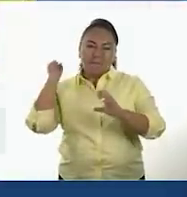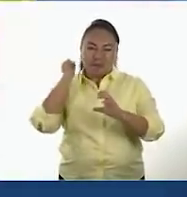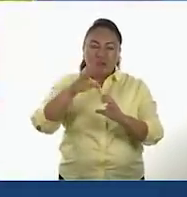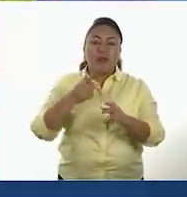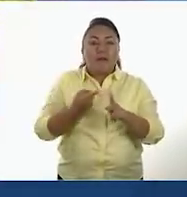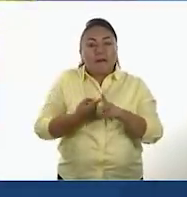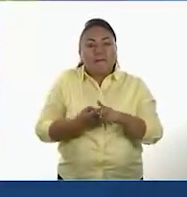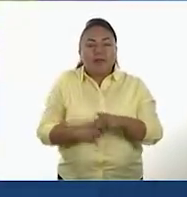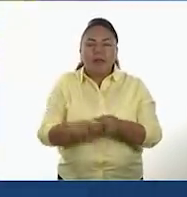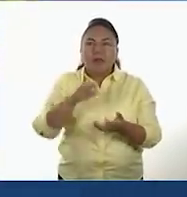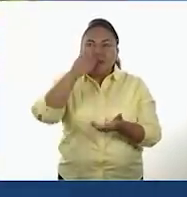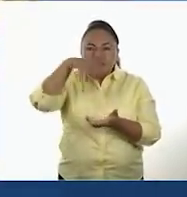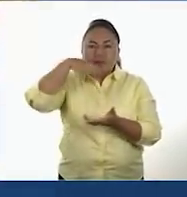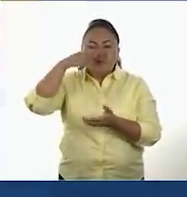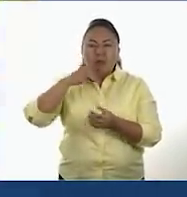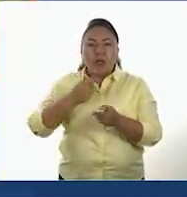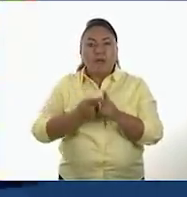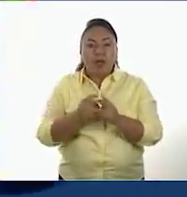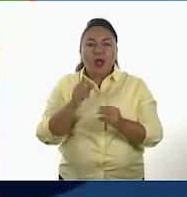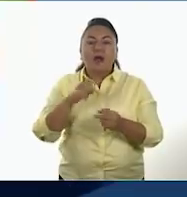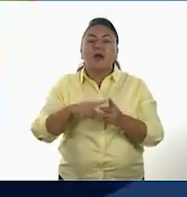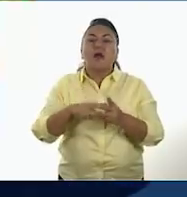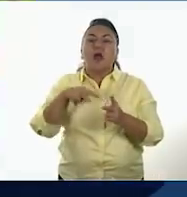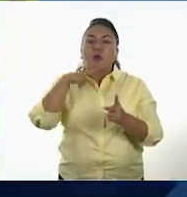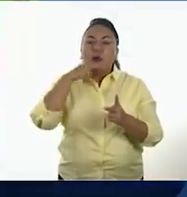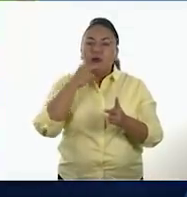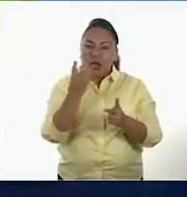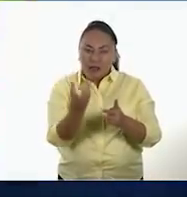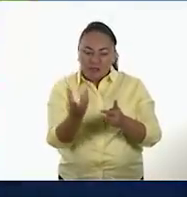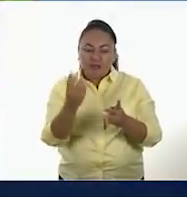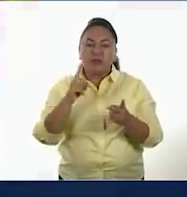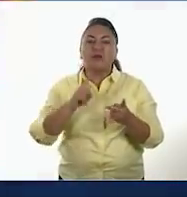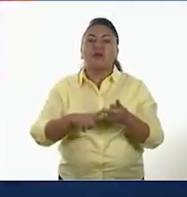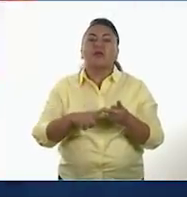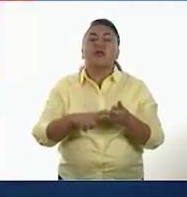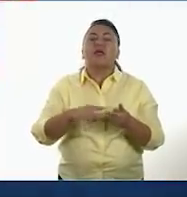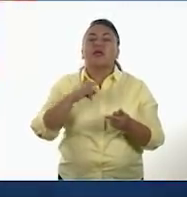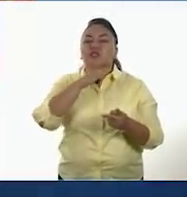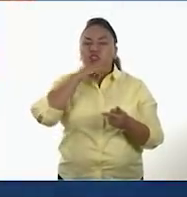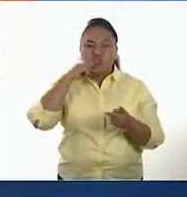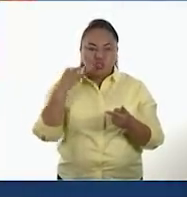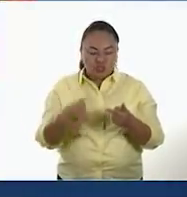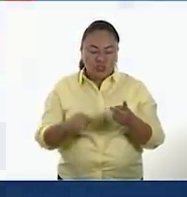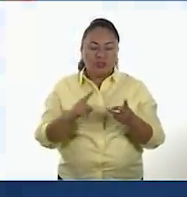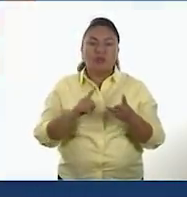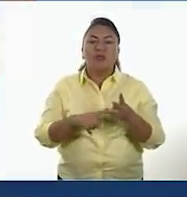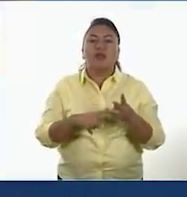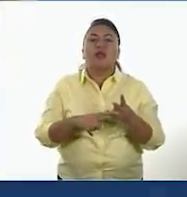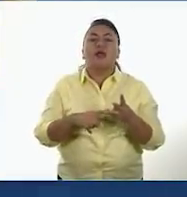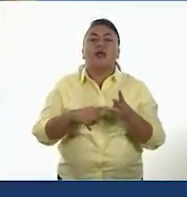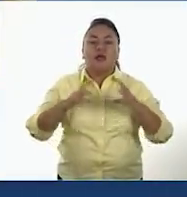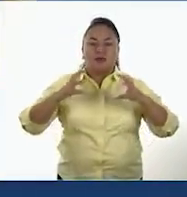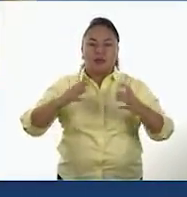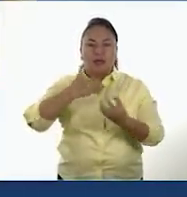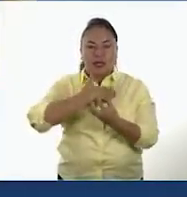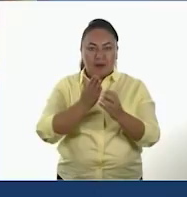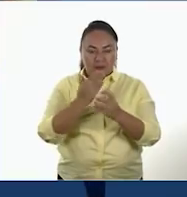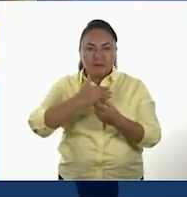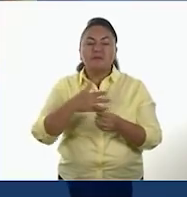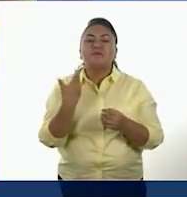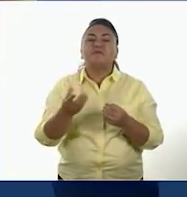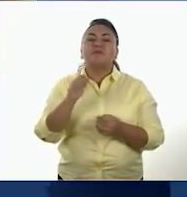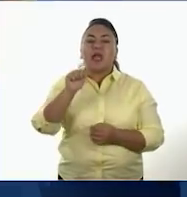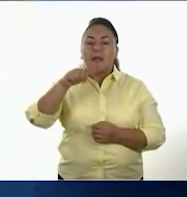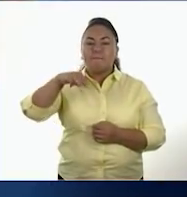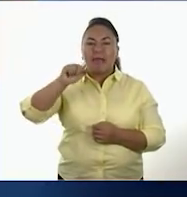cultivos de aguacate, chile, calabaza y amaranto. Ese fue el inicio de